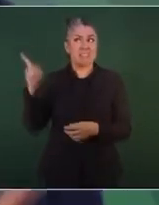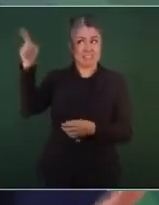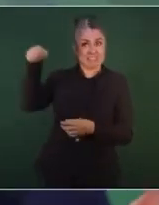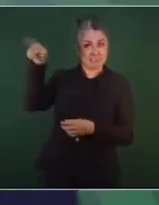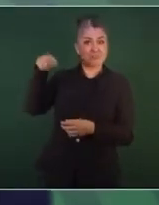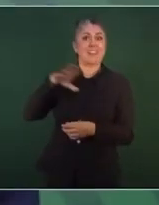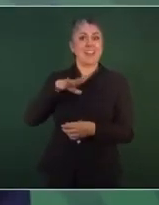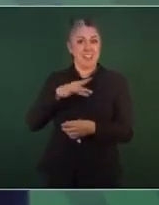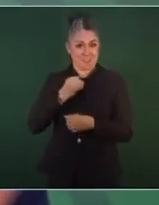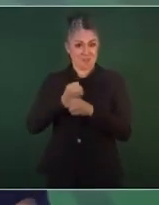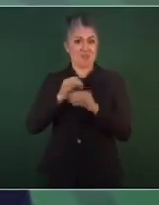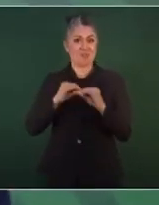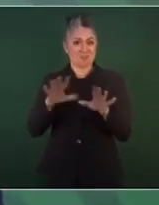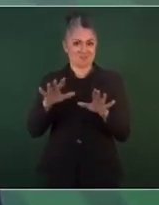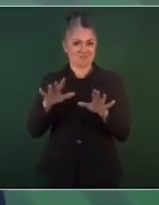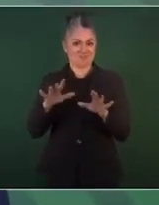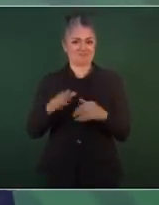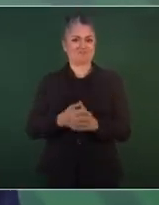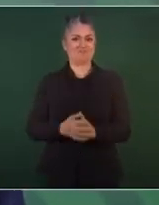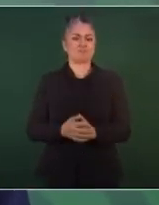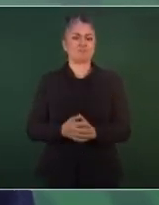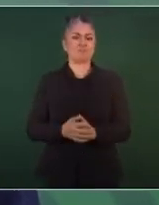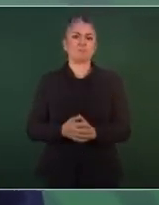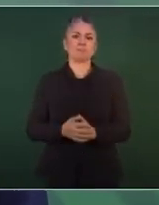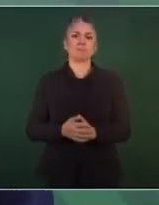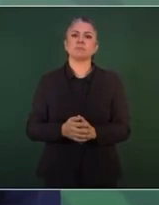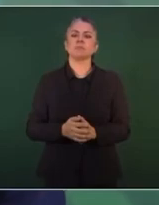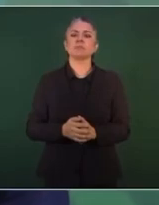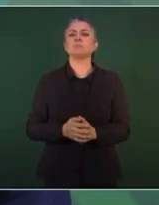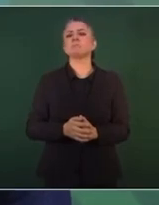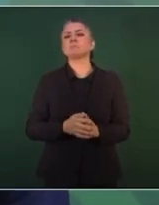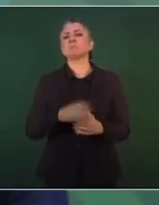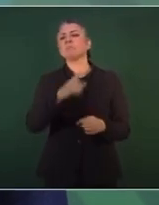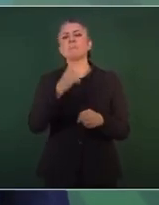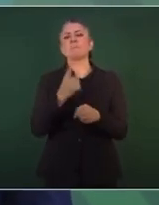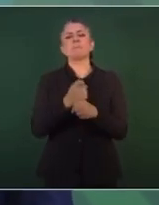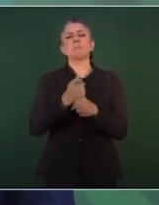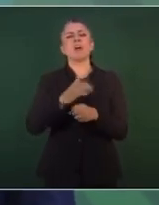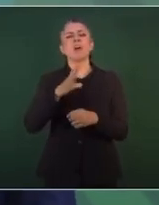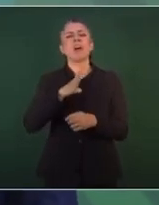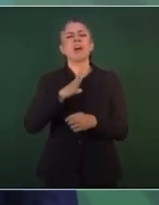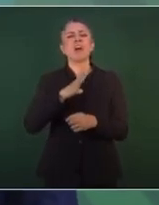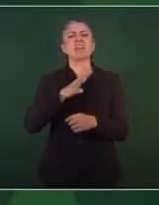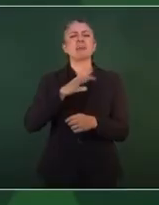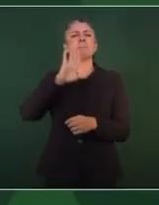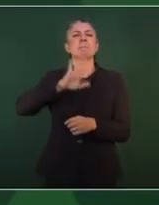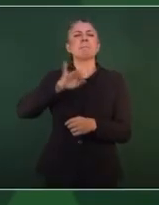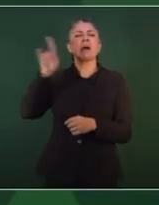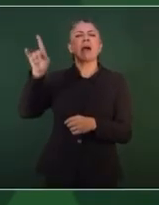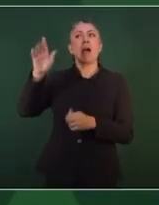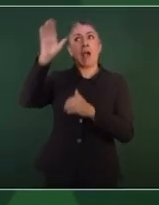Primero, había un pacto de silencio,